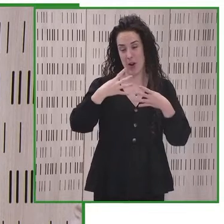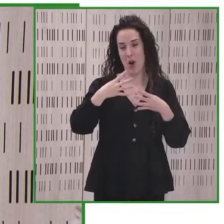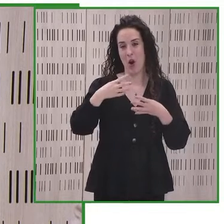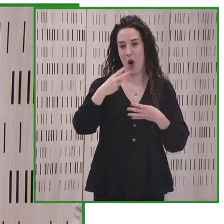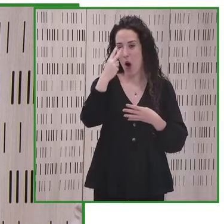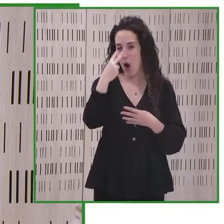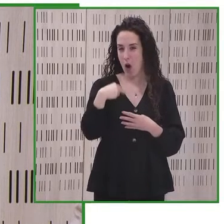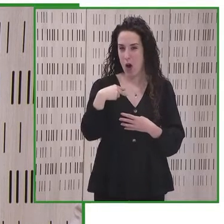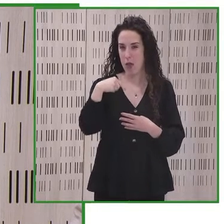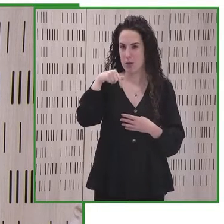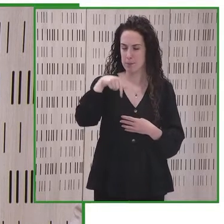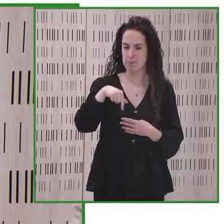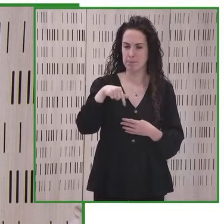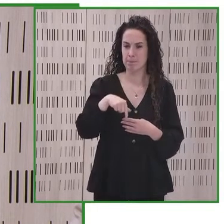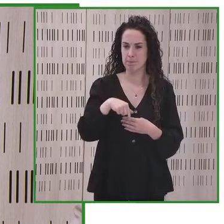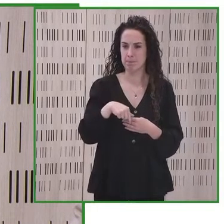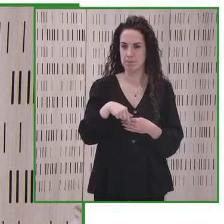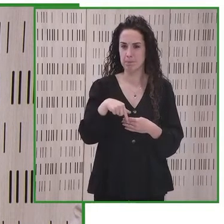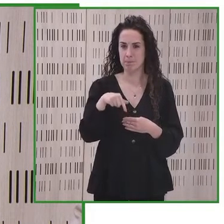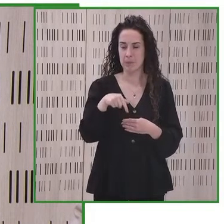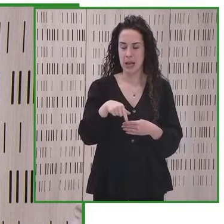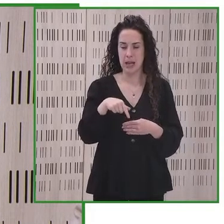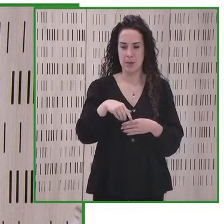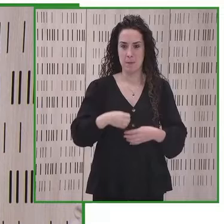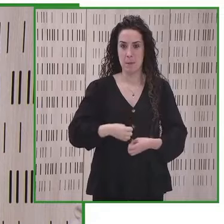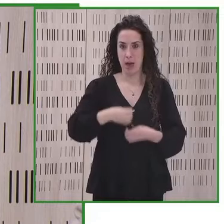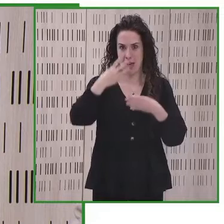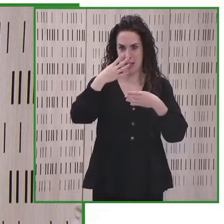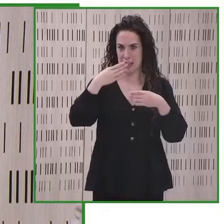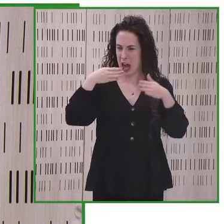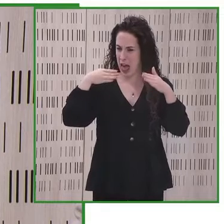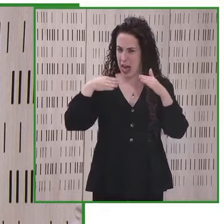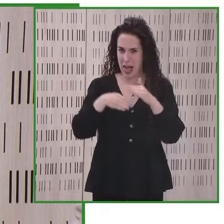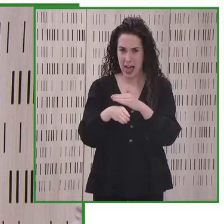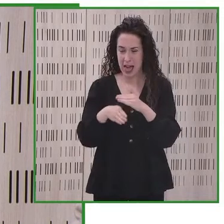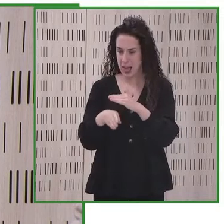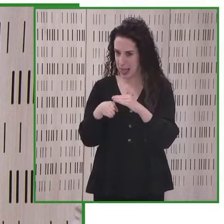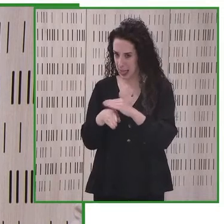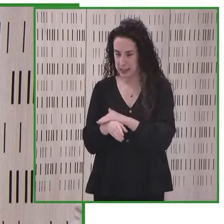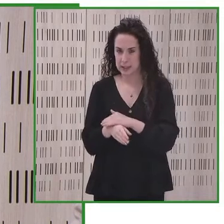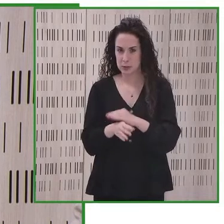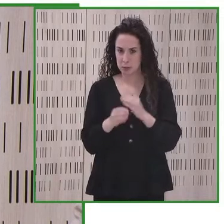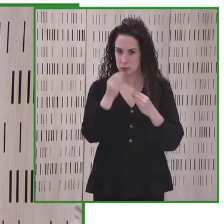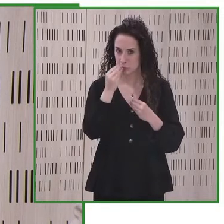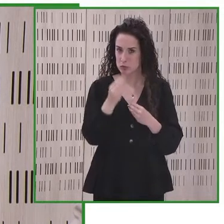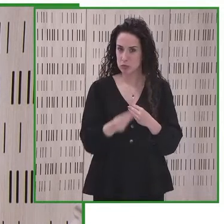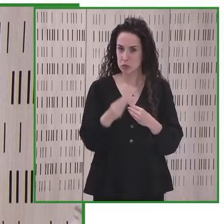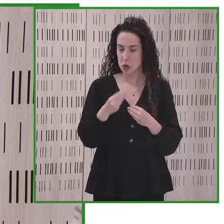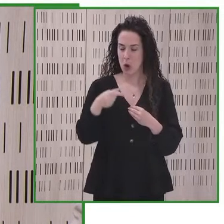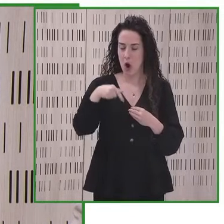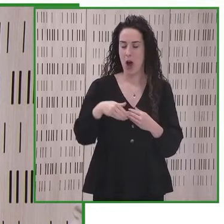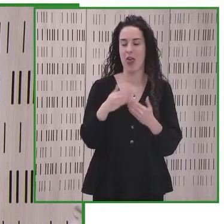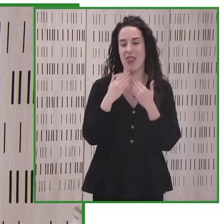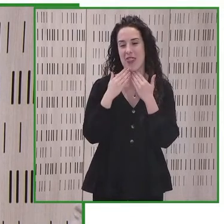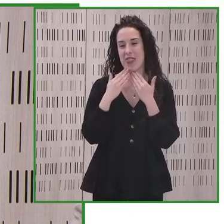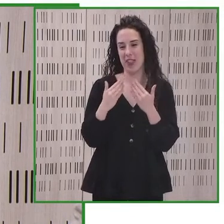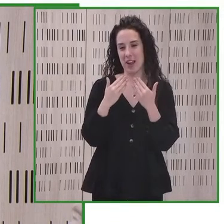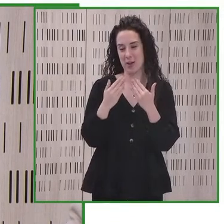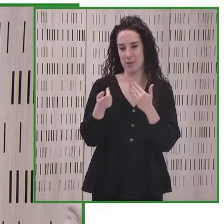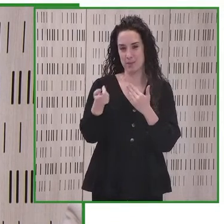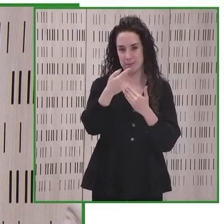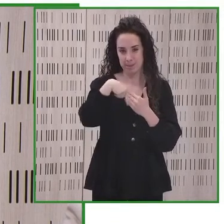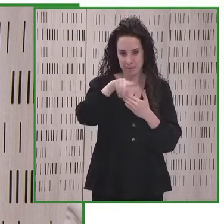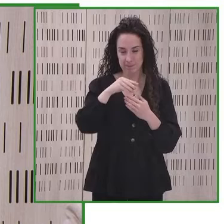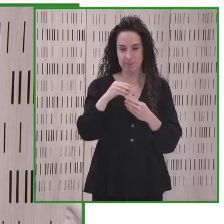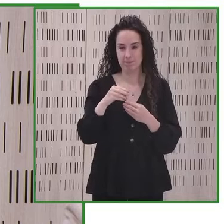en colaboración con la Fundación ONCE en Madrid, y me gustaría decir que el edificio